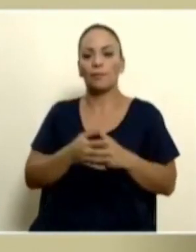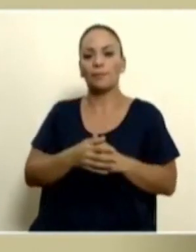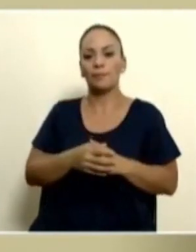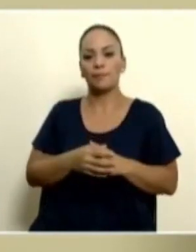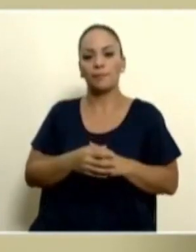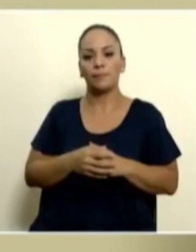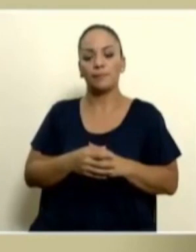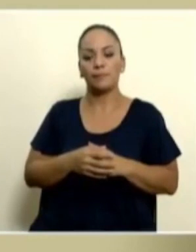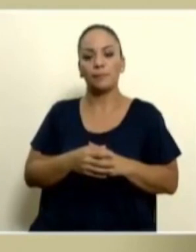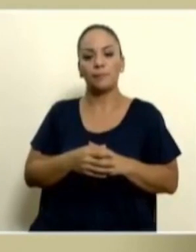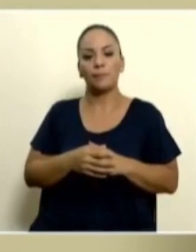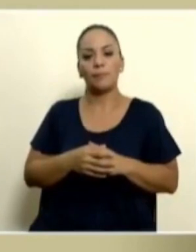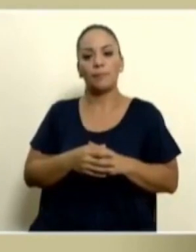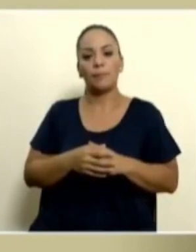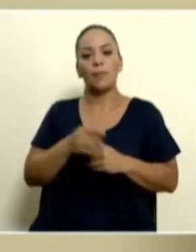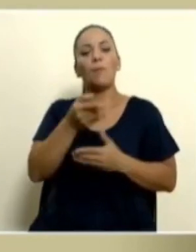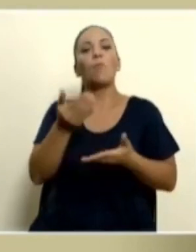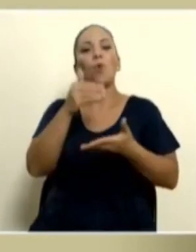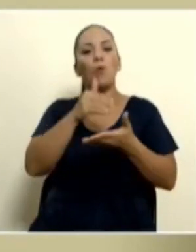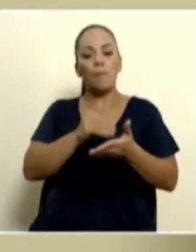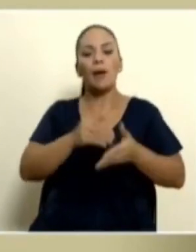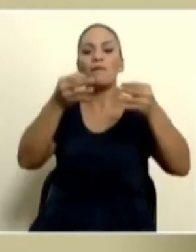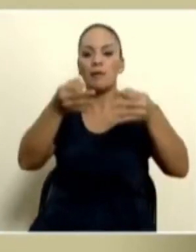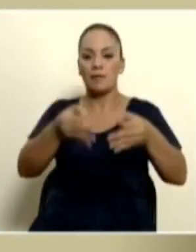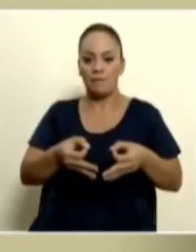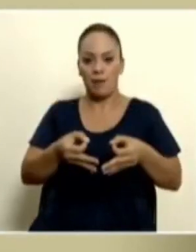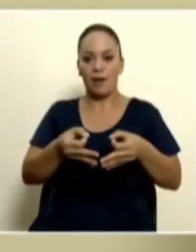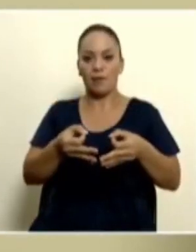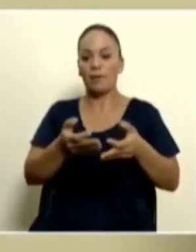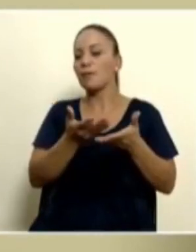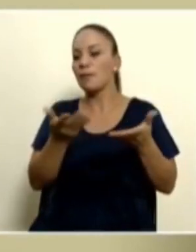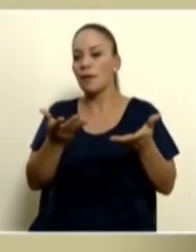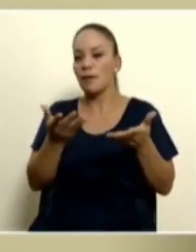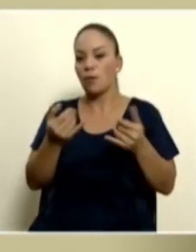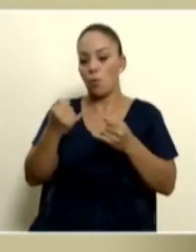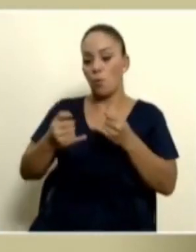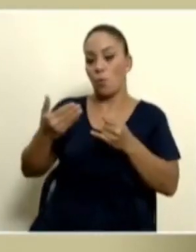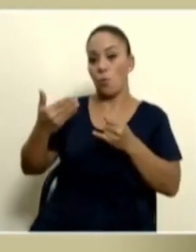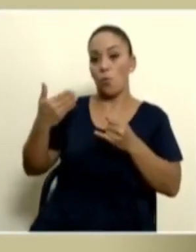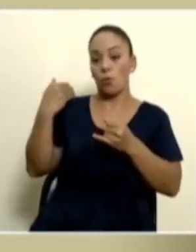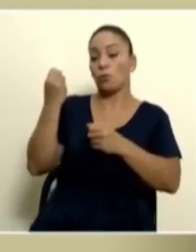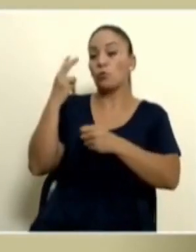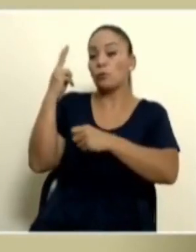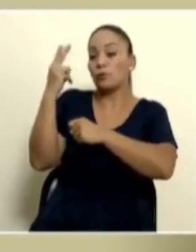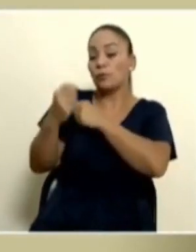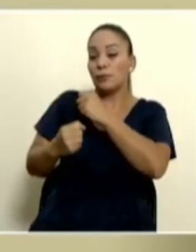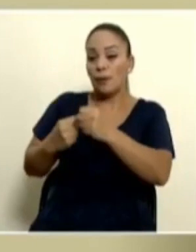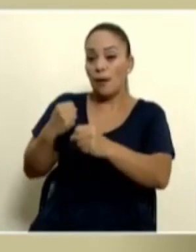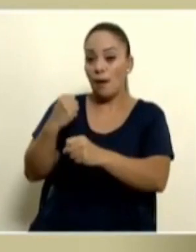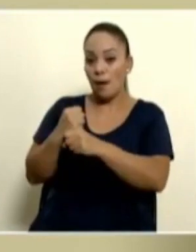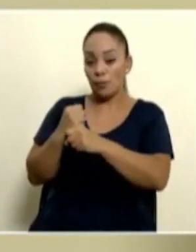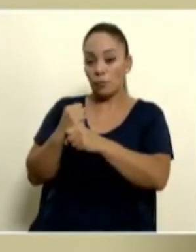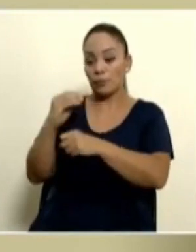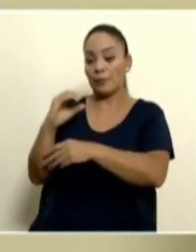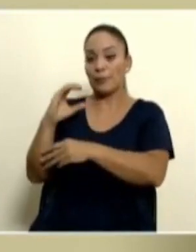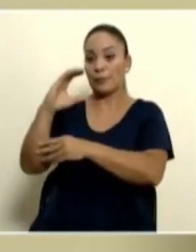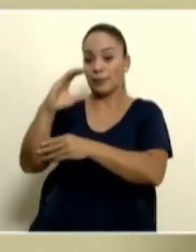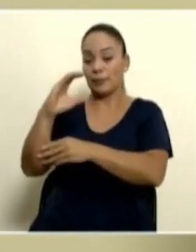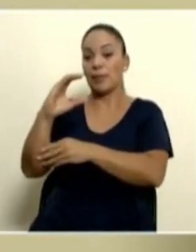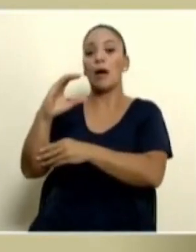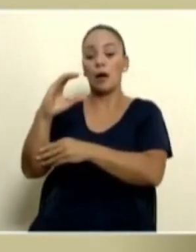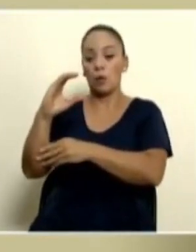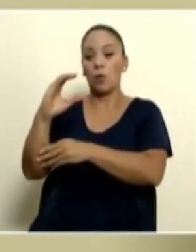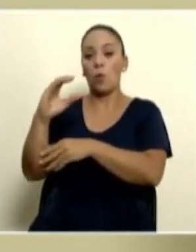rectificando el hecho de que en los últimos 12 años los salarios base